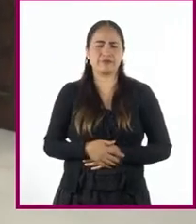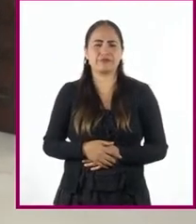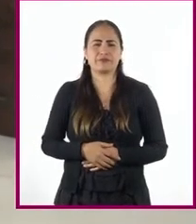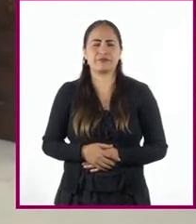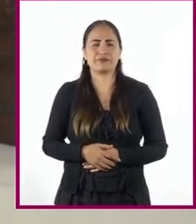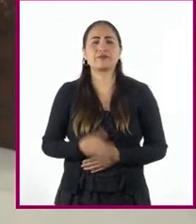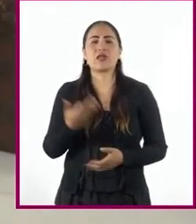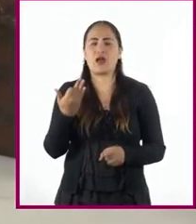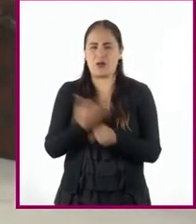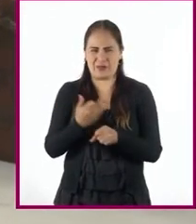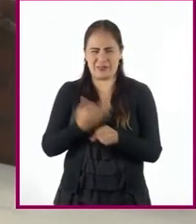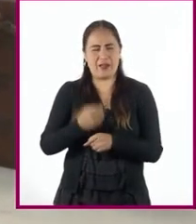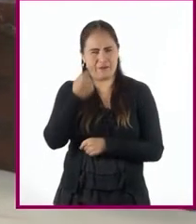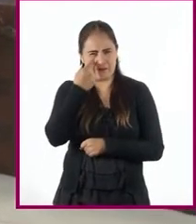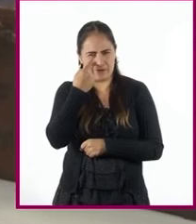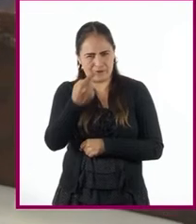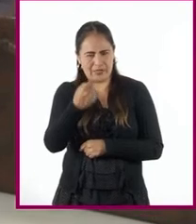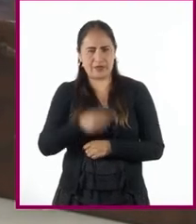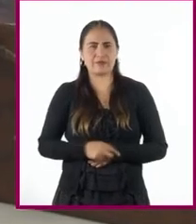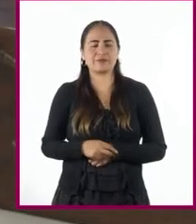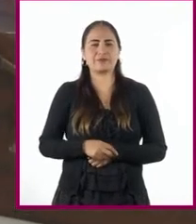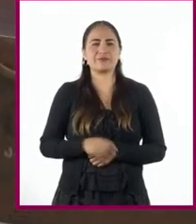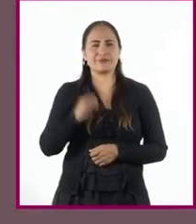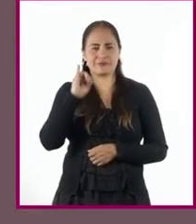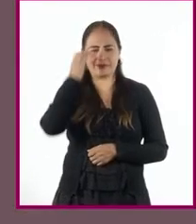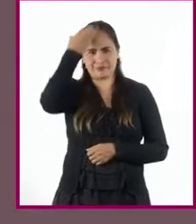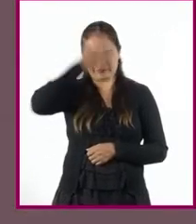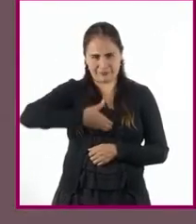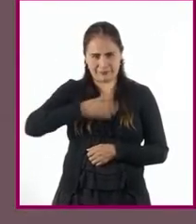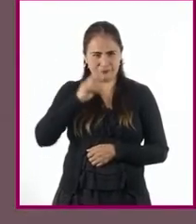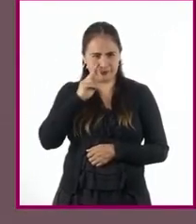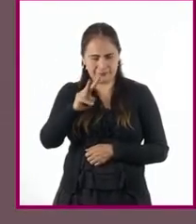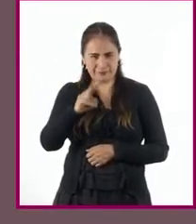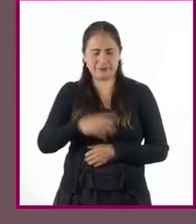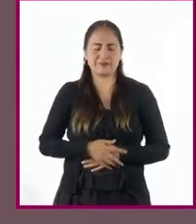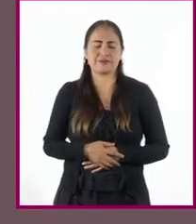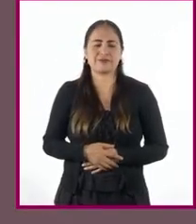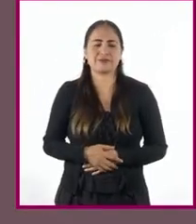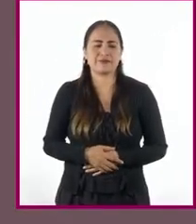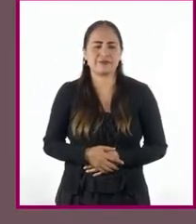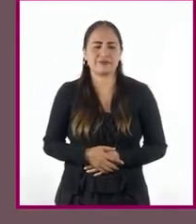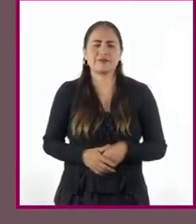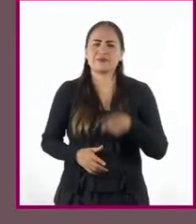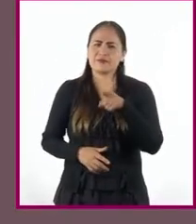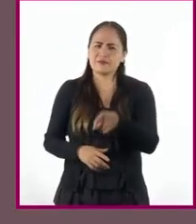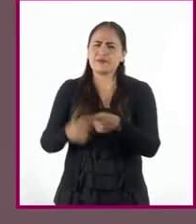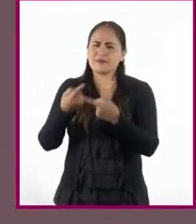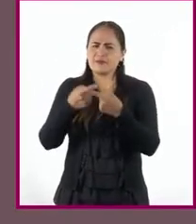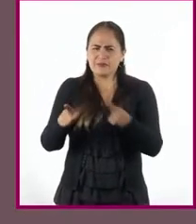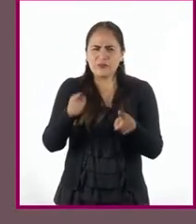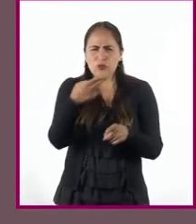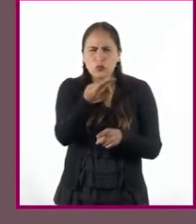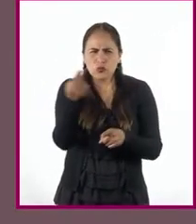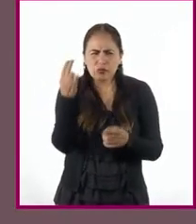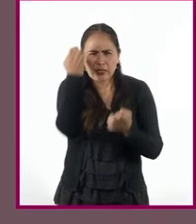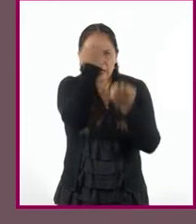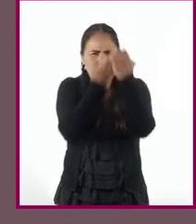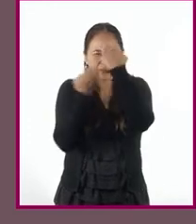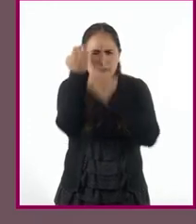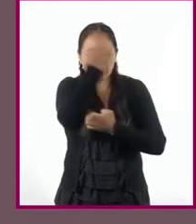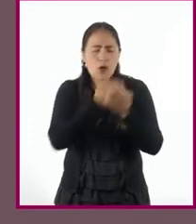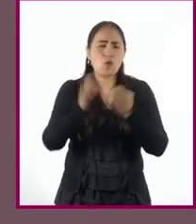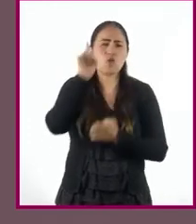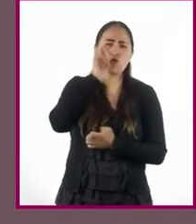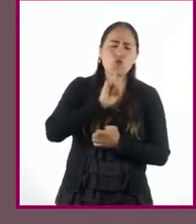observar con detenimiento las siguientes imágenes. ¿Qué diferencias observan entre las mujeres